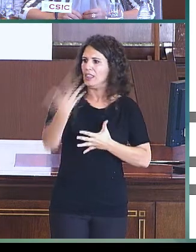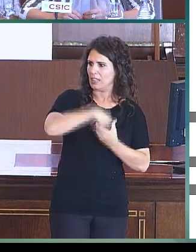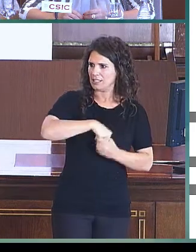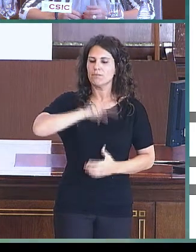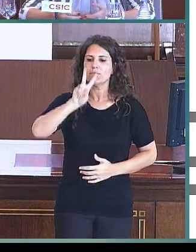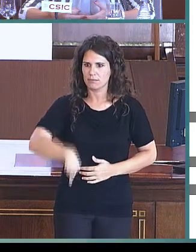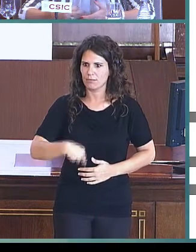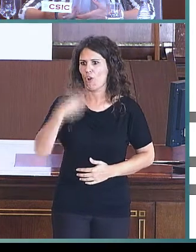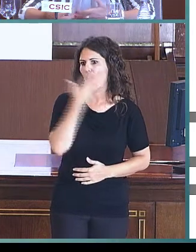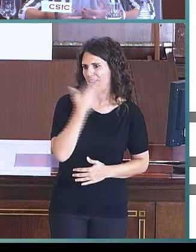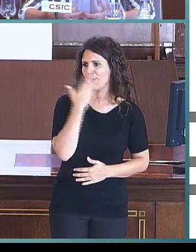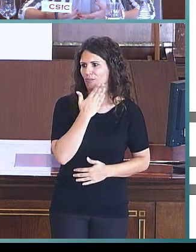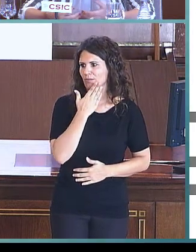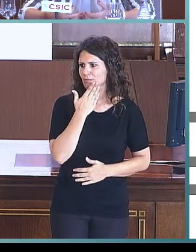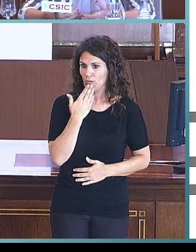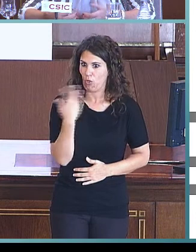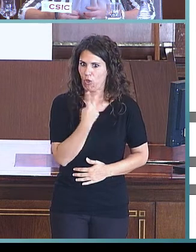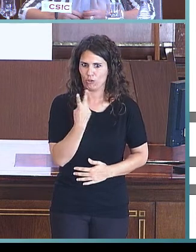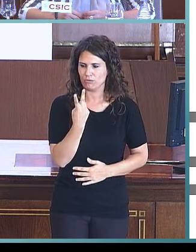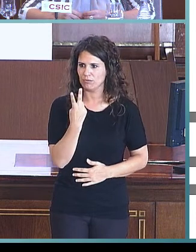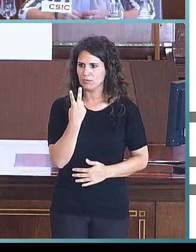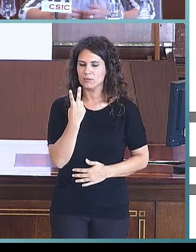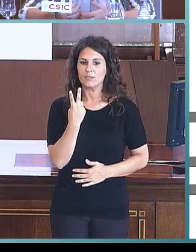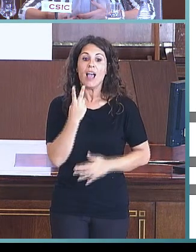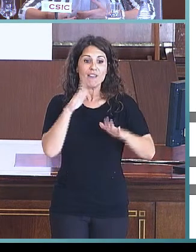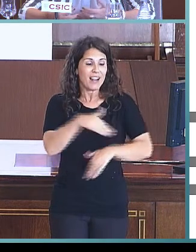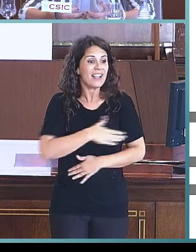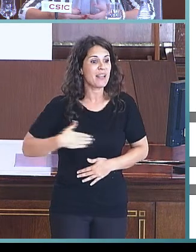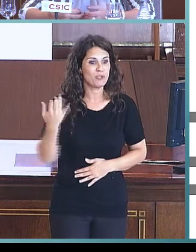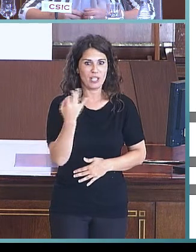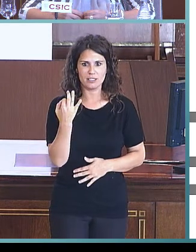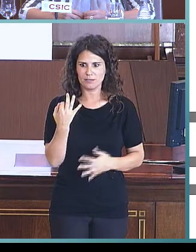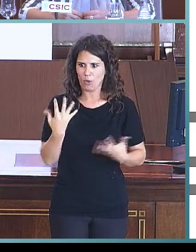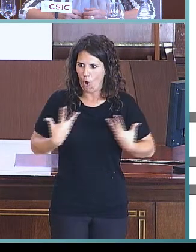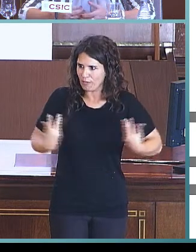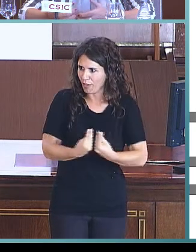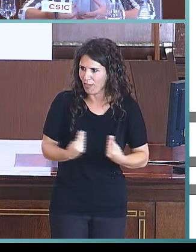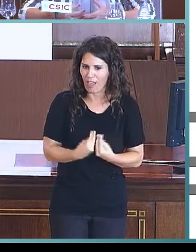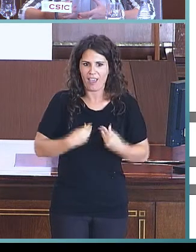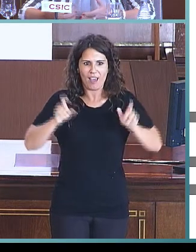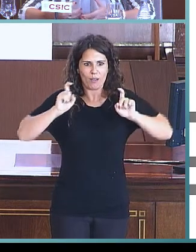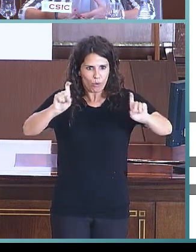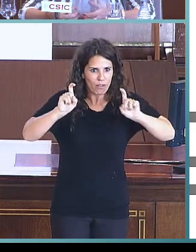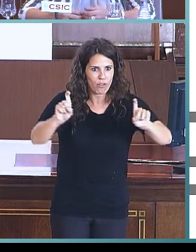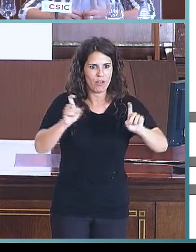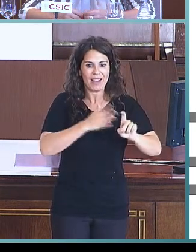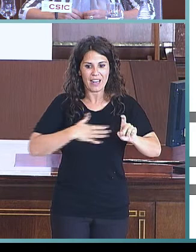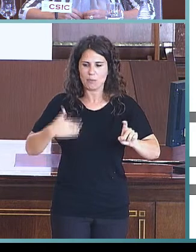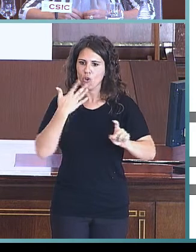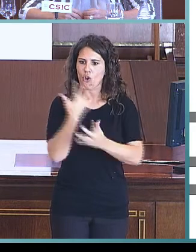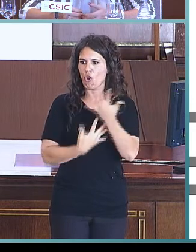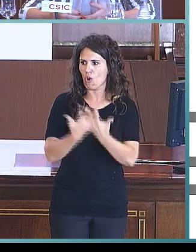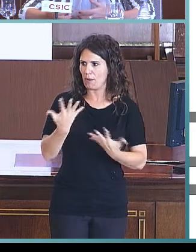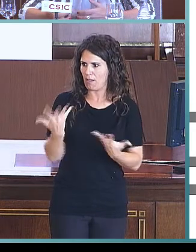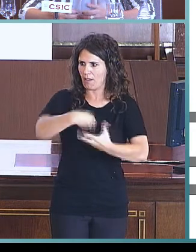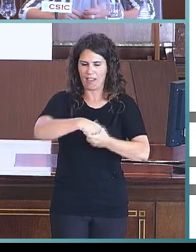el cole y de tal manera que la educación y la vivencia y la convivencia fuera de una forma combinada en las aulas,